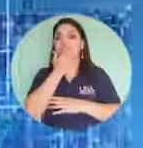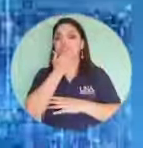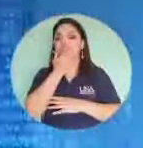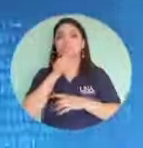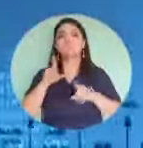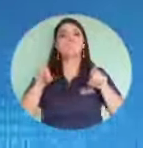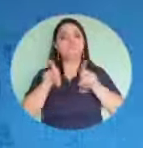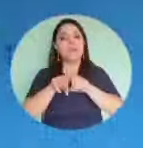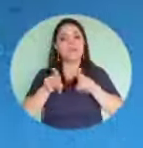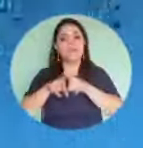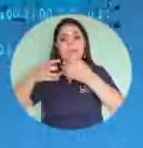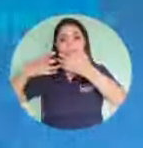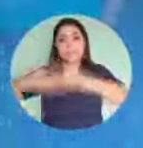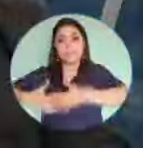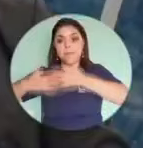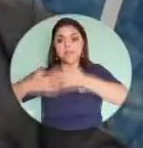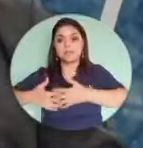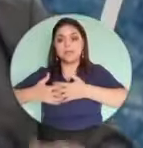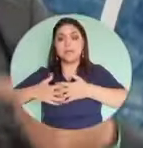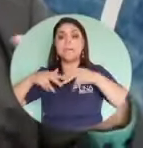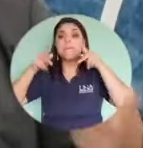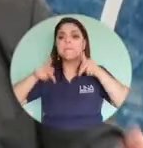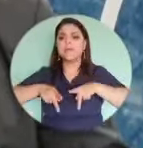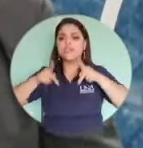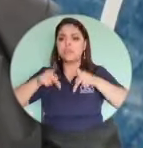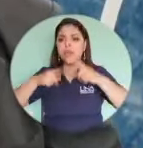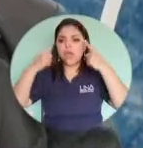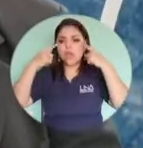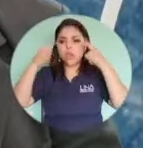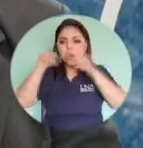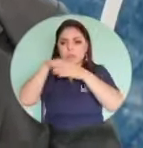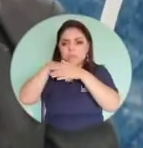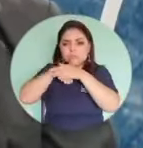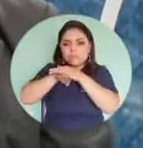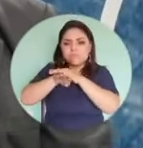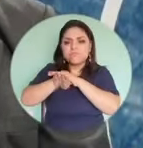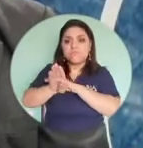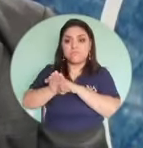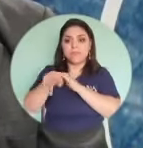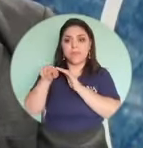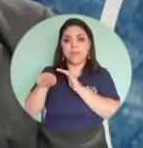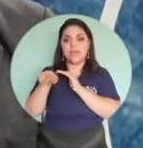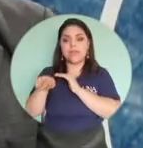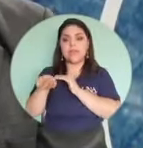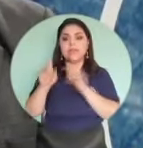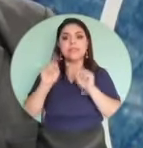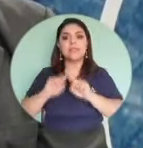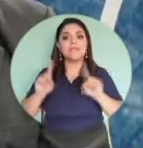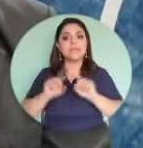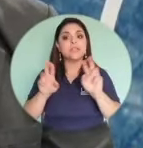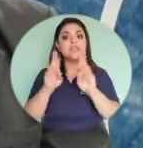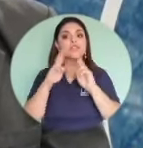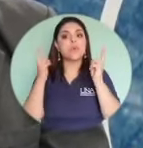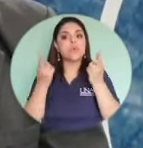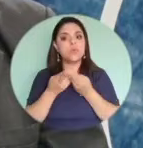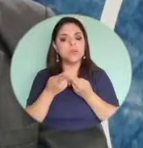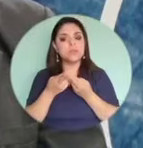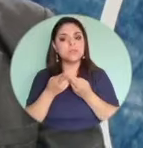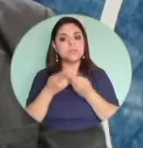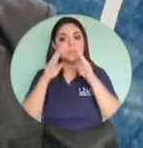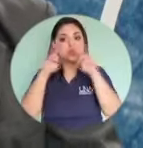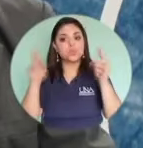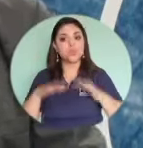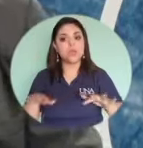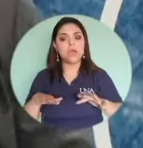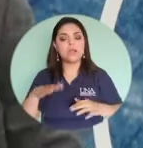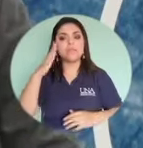nivel empresarial que personas se han logrado filtrar a las a diferentes a diferentes reuniones también